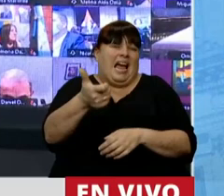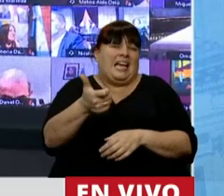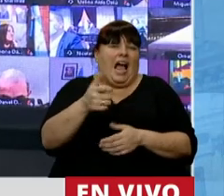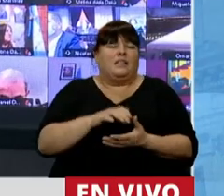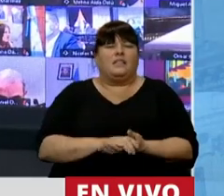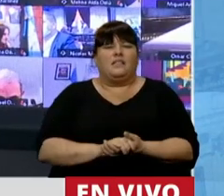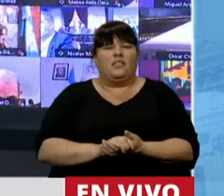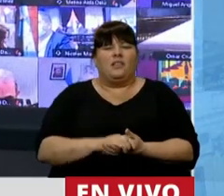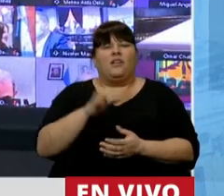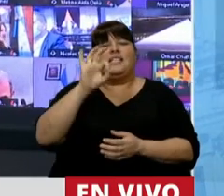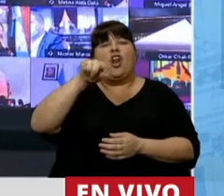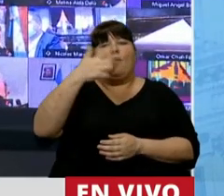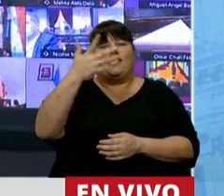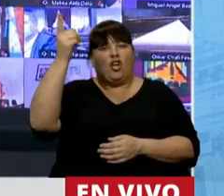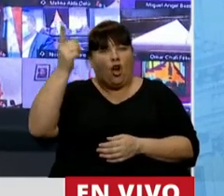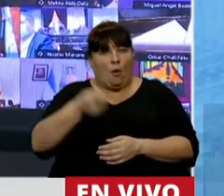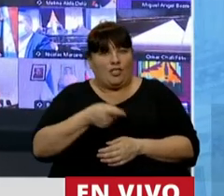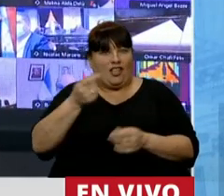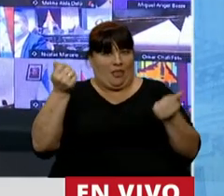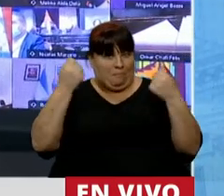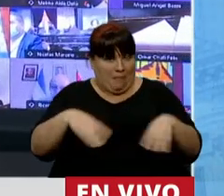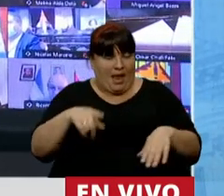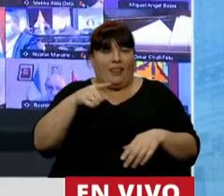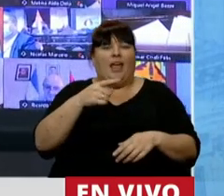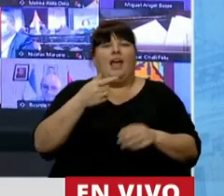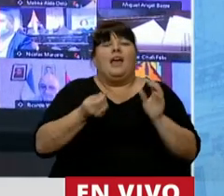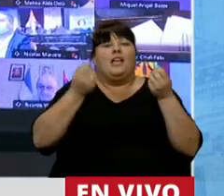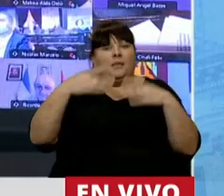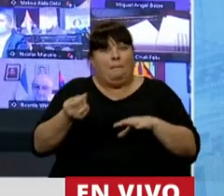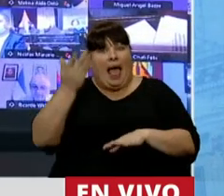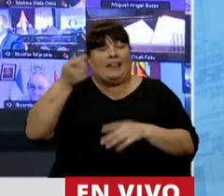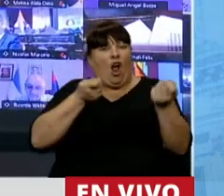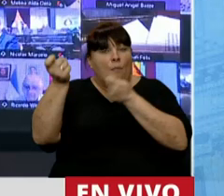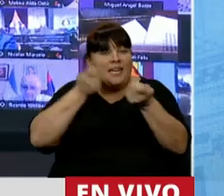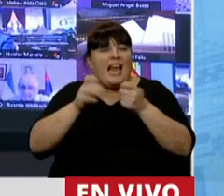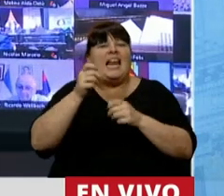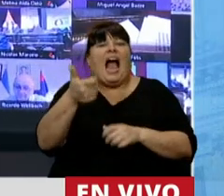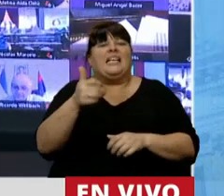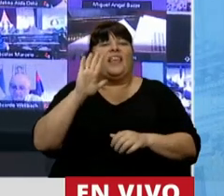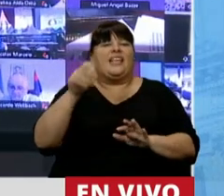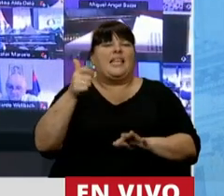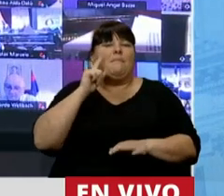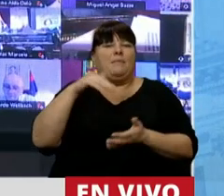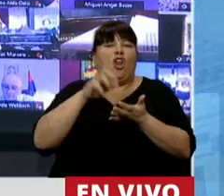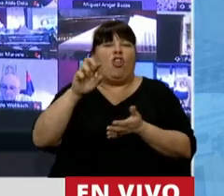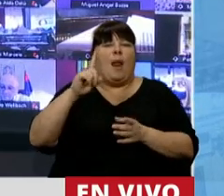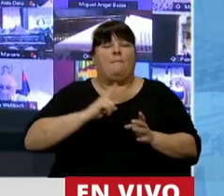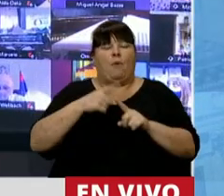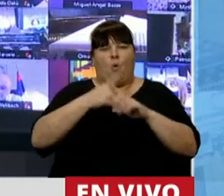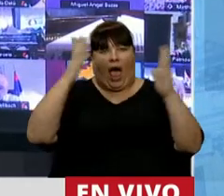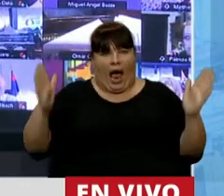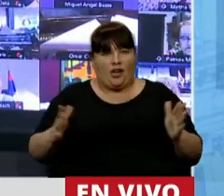equilibrio primario, 0,5% de déficit. Superávit comercial, casi 16.000 millones de dólares anuales.